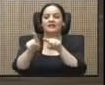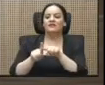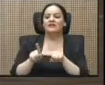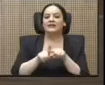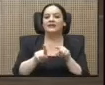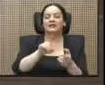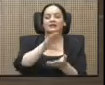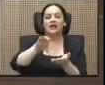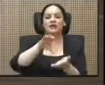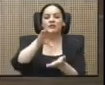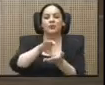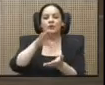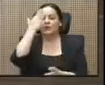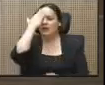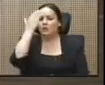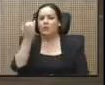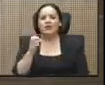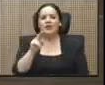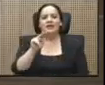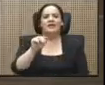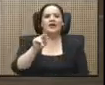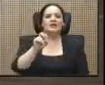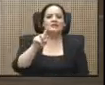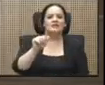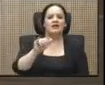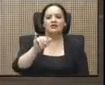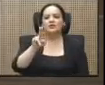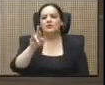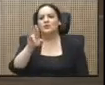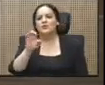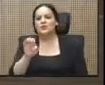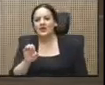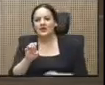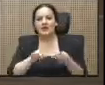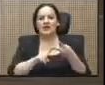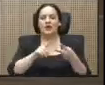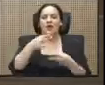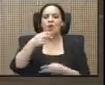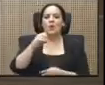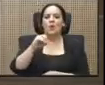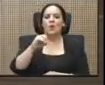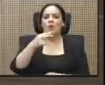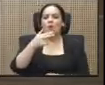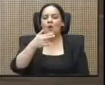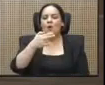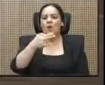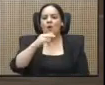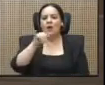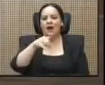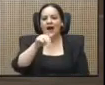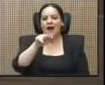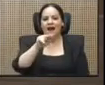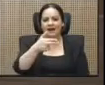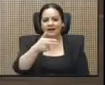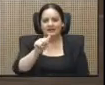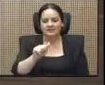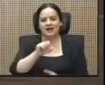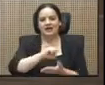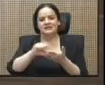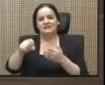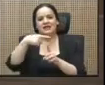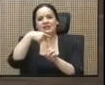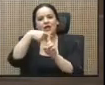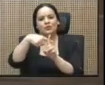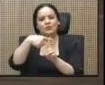cantones. ¿Por qué no en Andayure? ¿Por qué no en Ojancha, Santa Cruz, La Cruz, un cantón